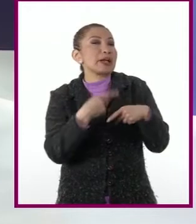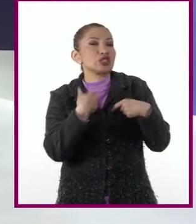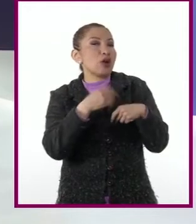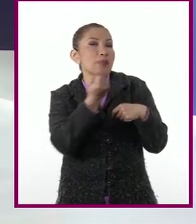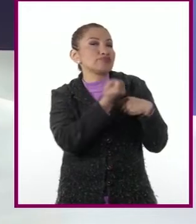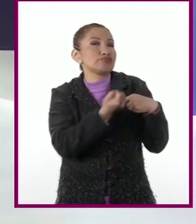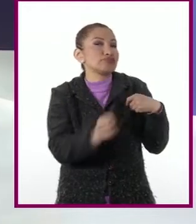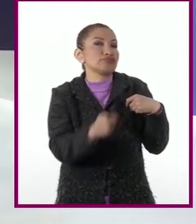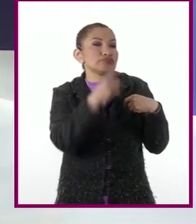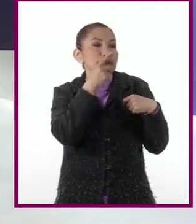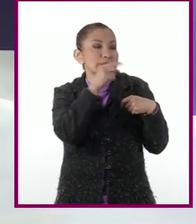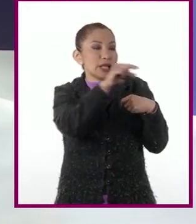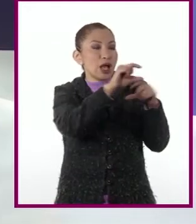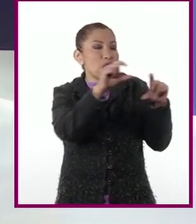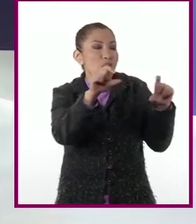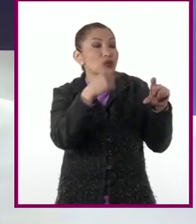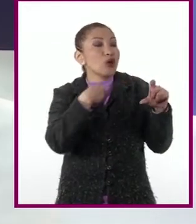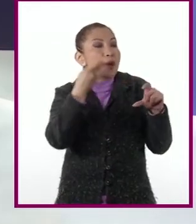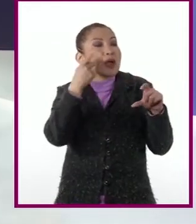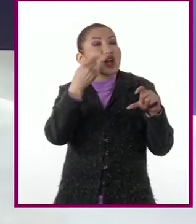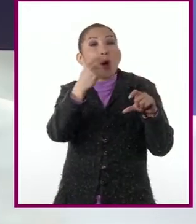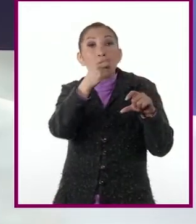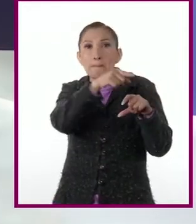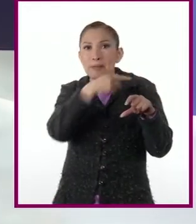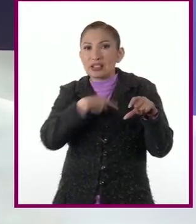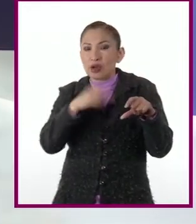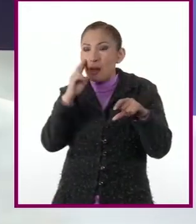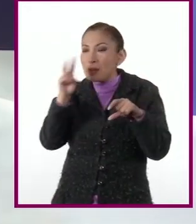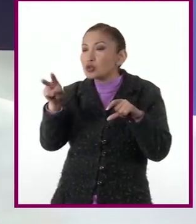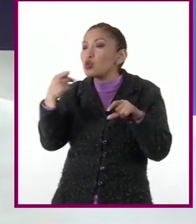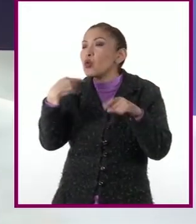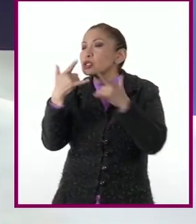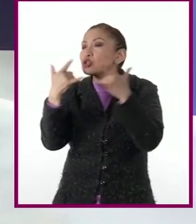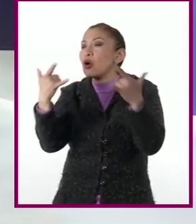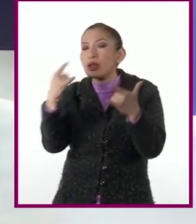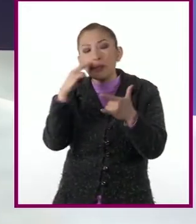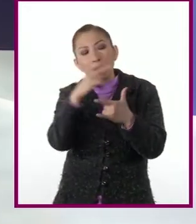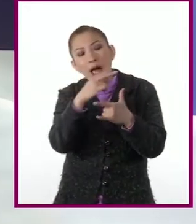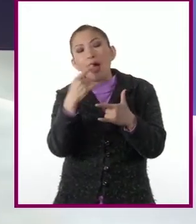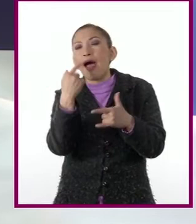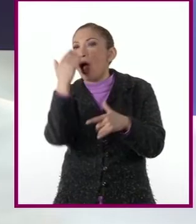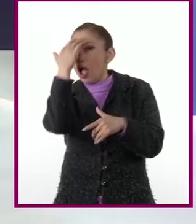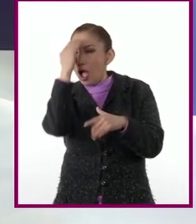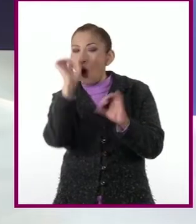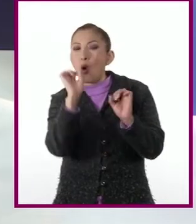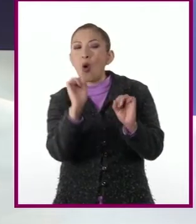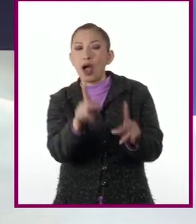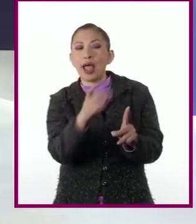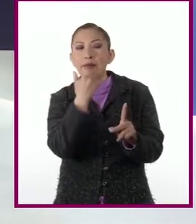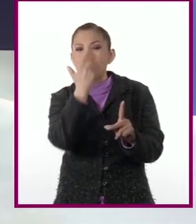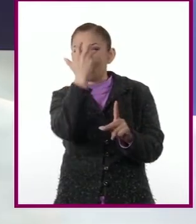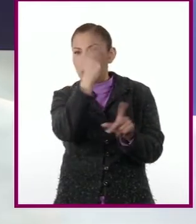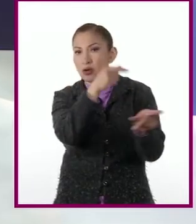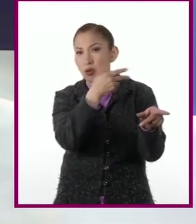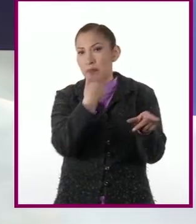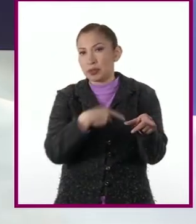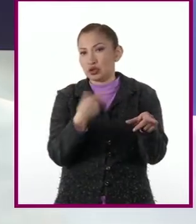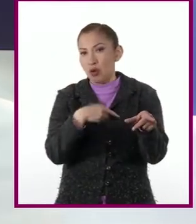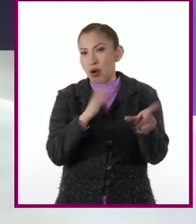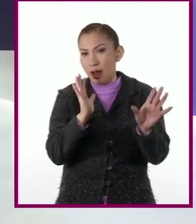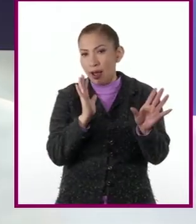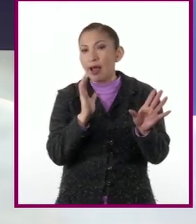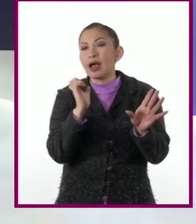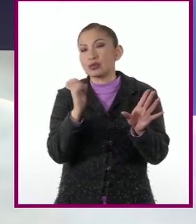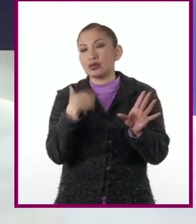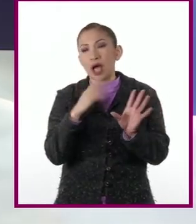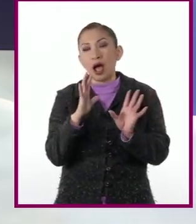persona, busco por internet su nombre y lo que hizo y entonces se desprende información más profunda e interesante. Y